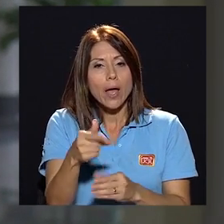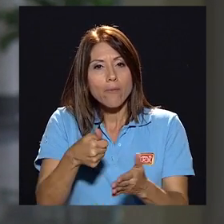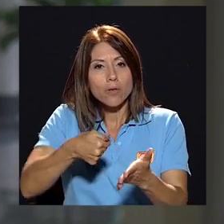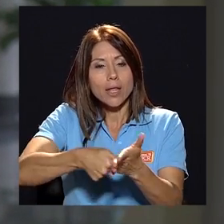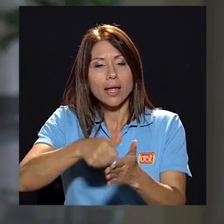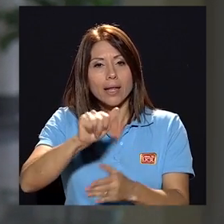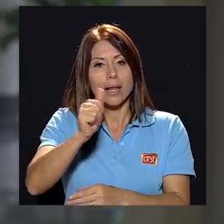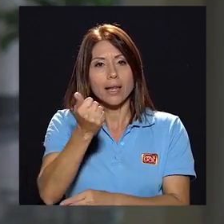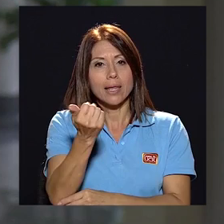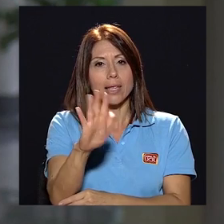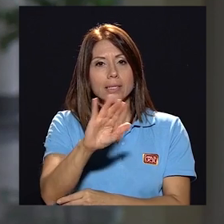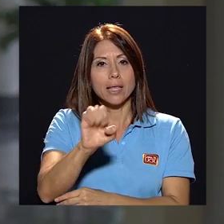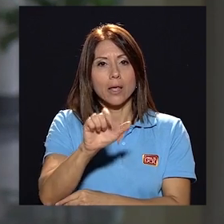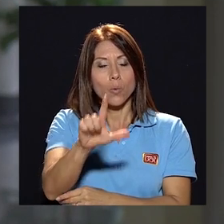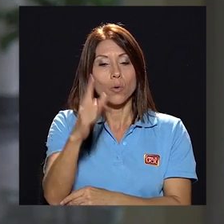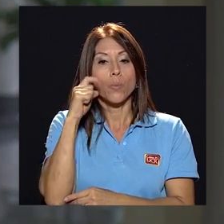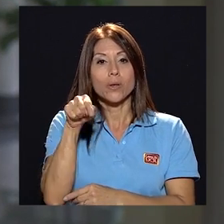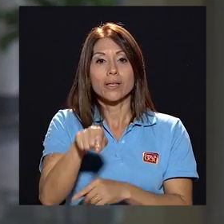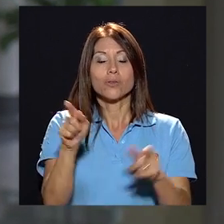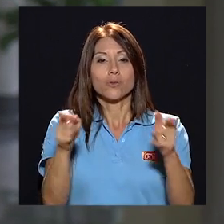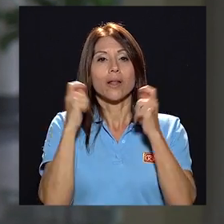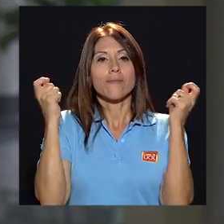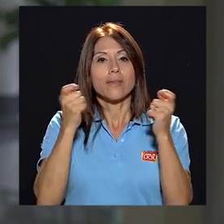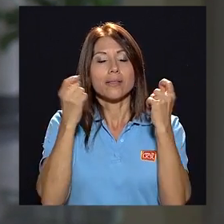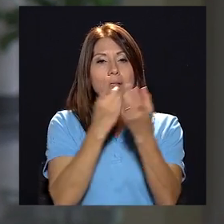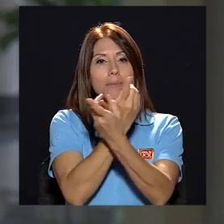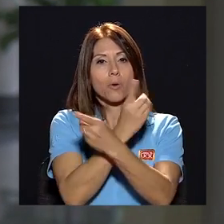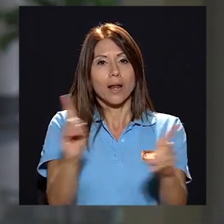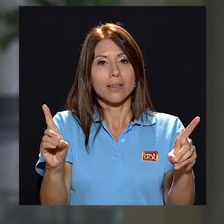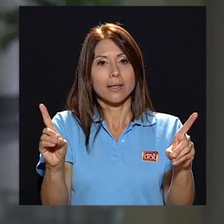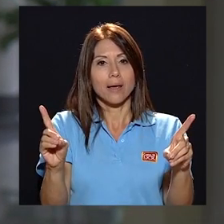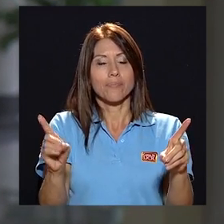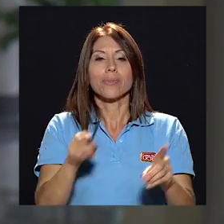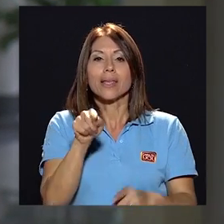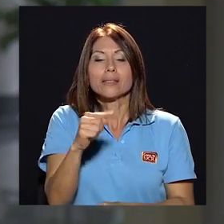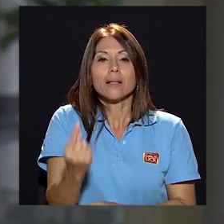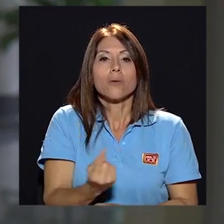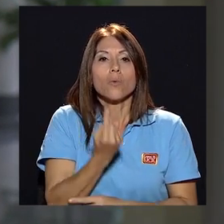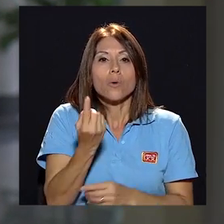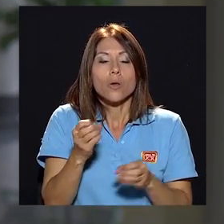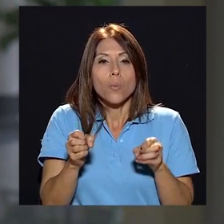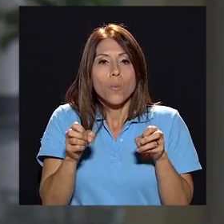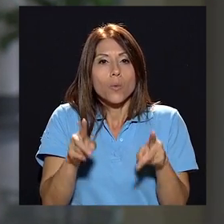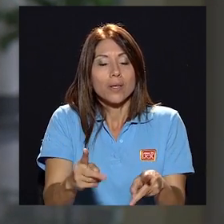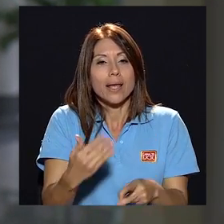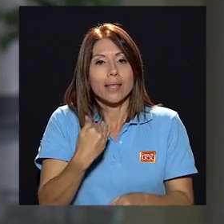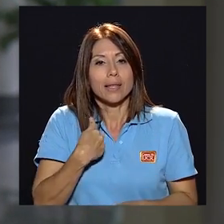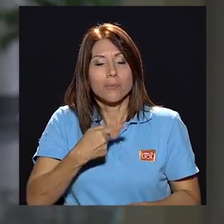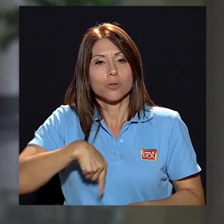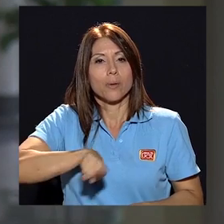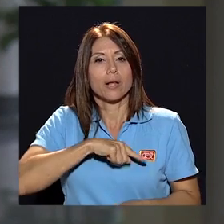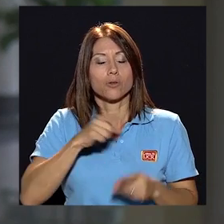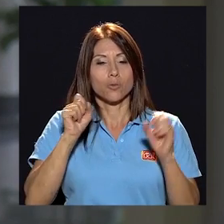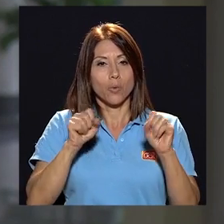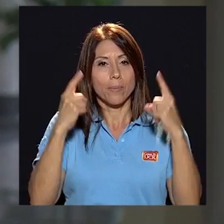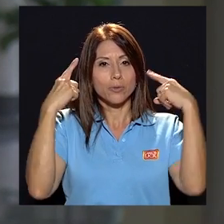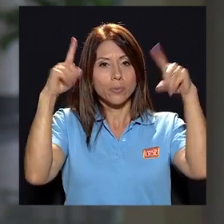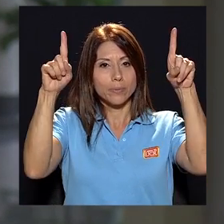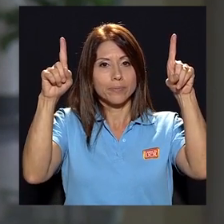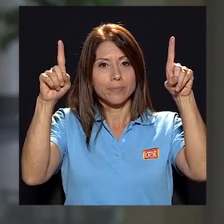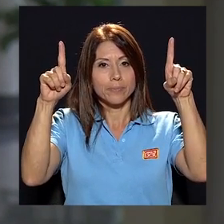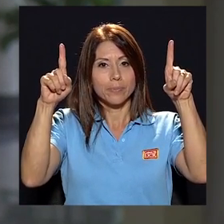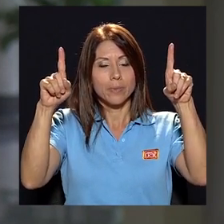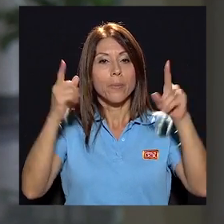votar el 15 de julio porque esto es una fiesta democrática en donde es el único espacio que hoy por hoy tenemos para poderlo